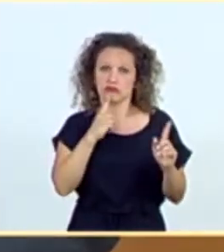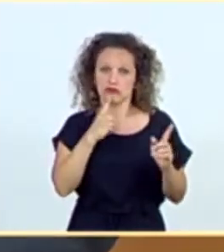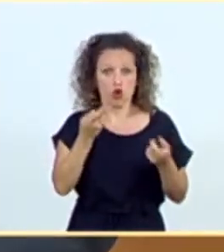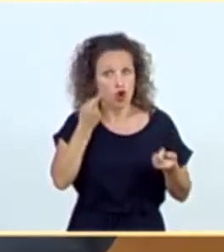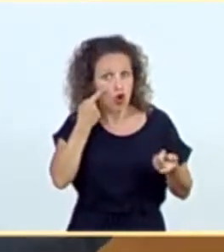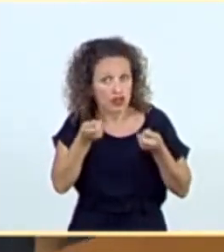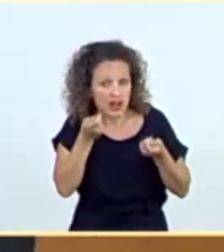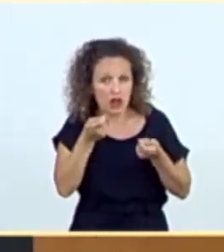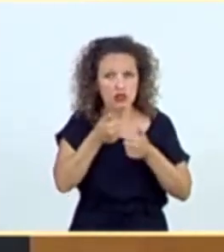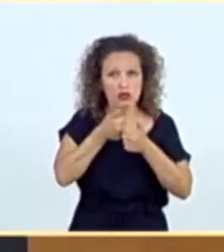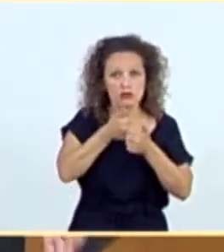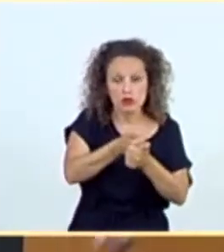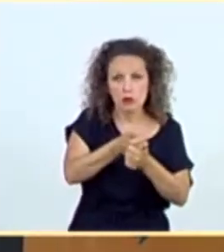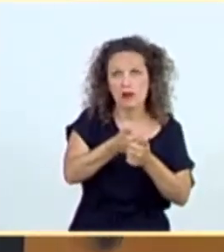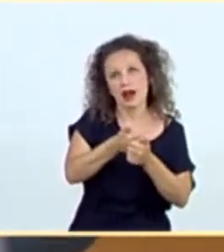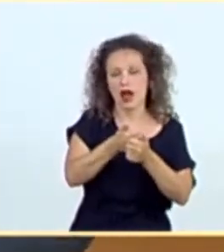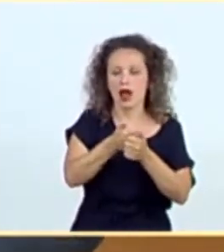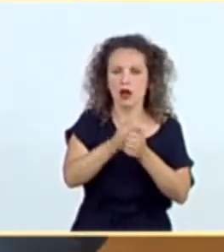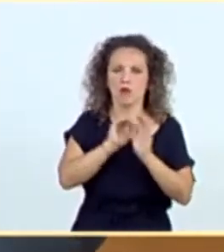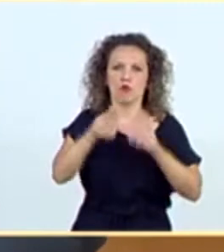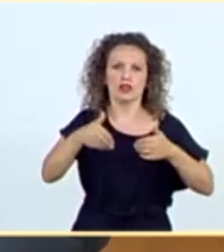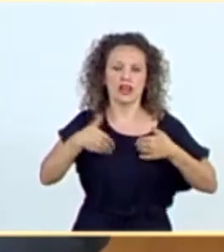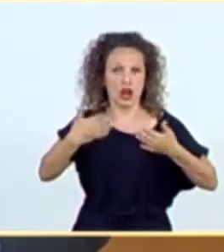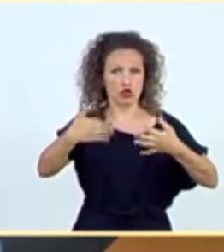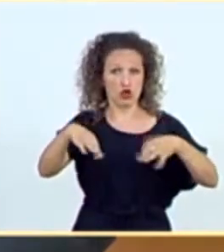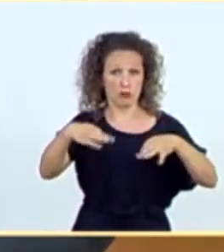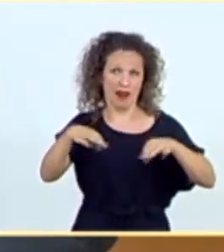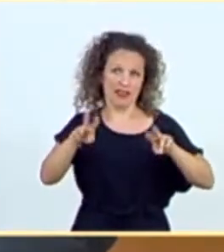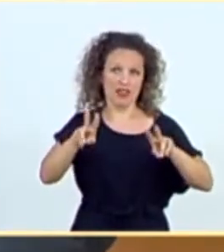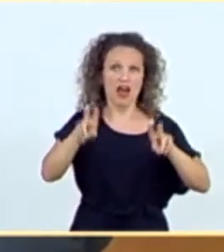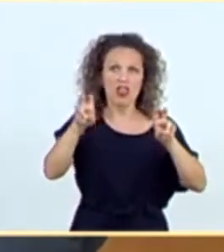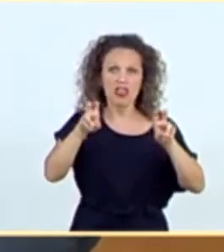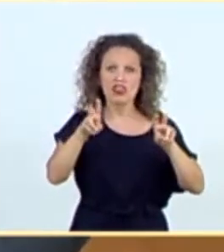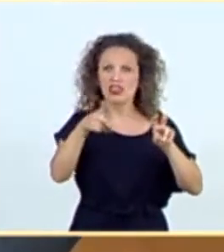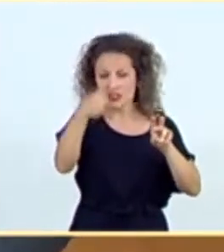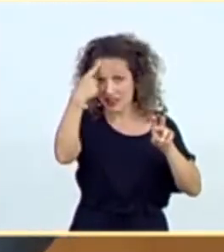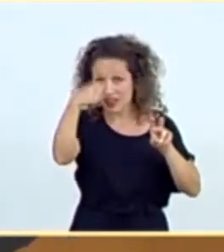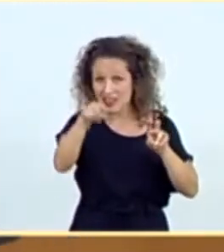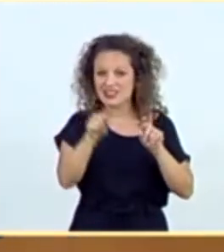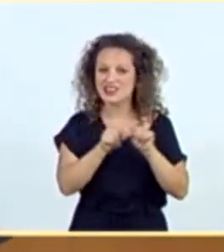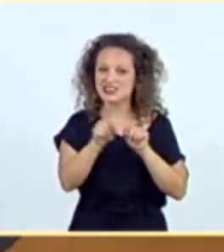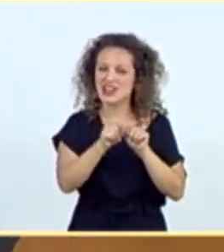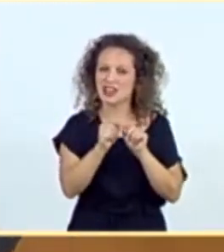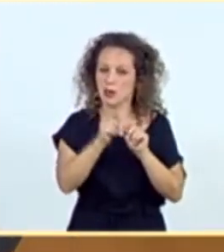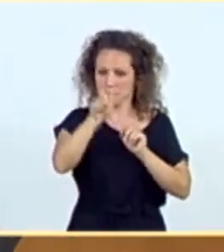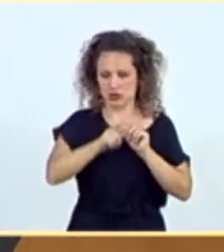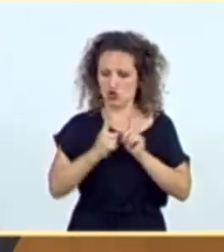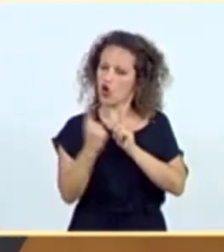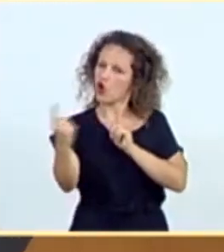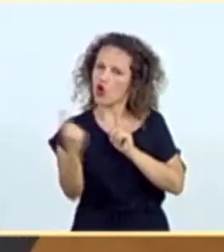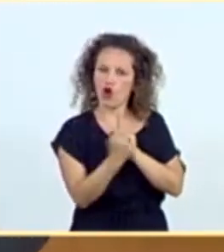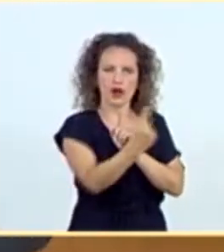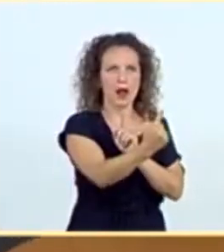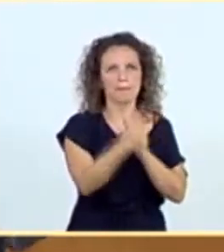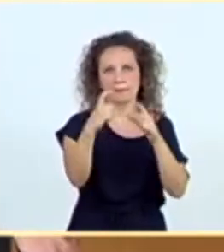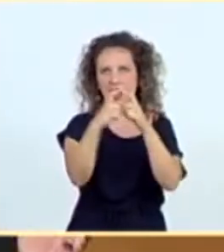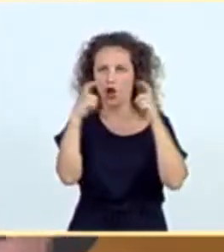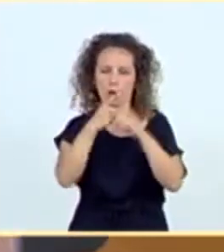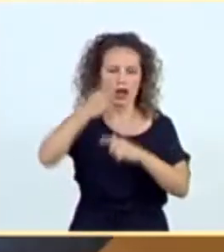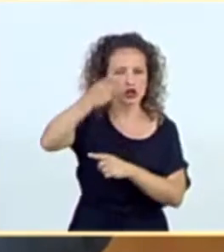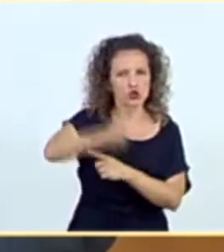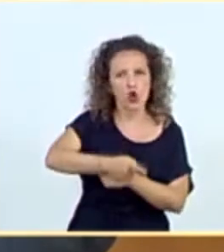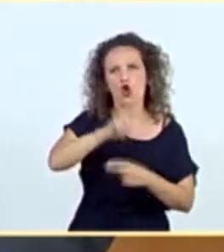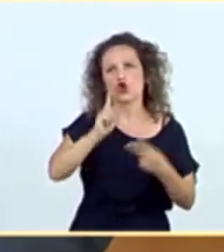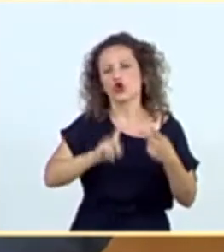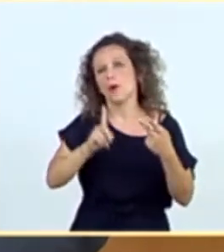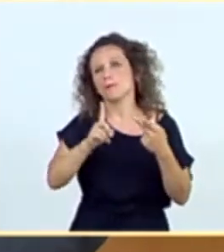para la nueva normalidad. Sabe usted que se ratifican los principios de distancia interpersonal, uso obligatorio de mascarilla, se prevén